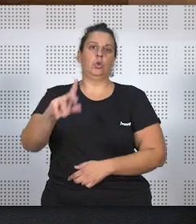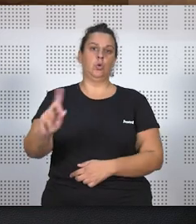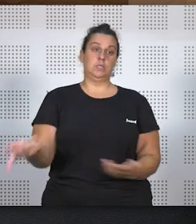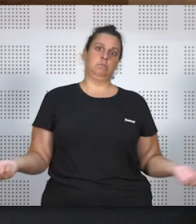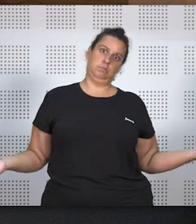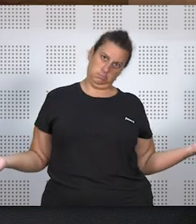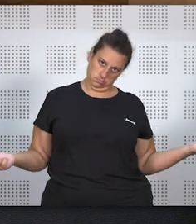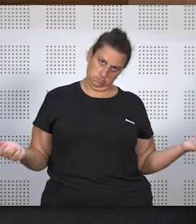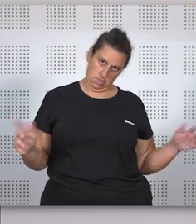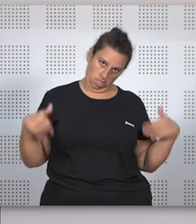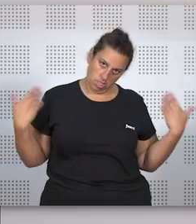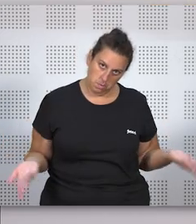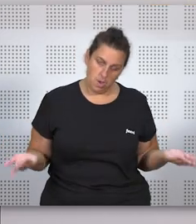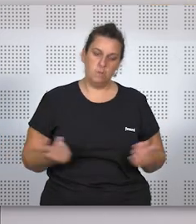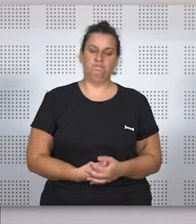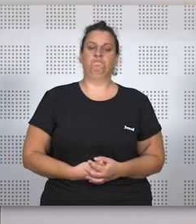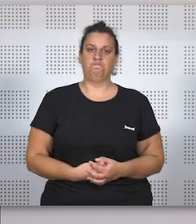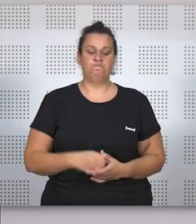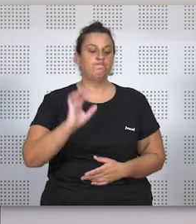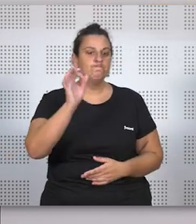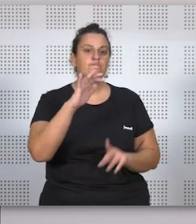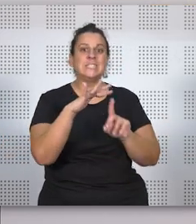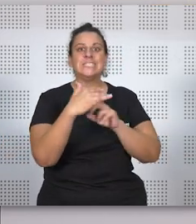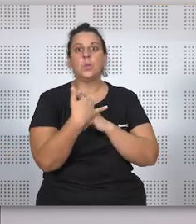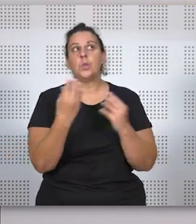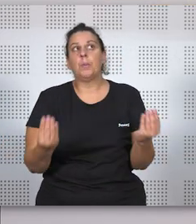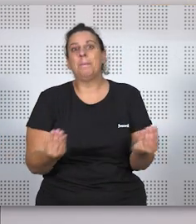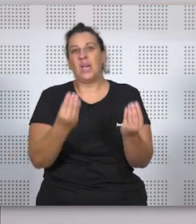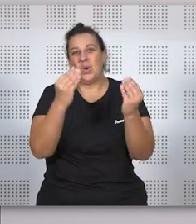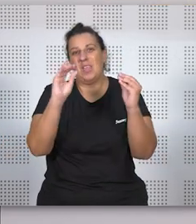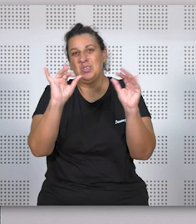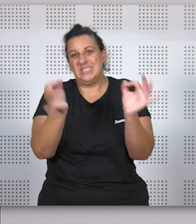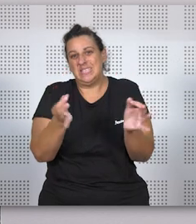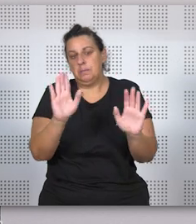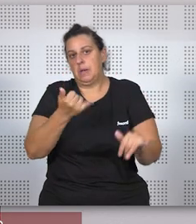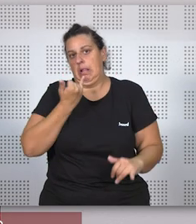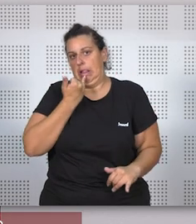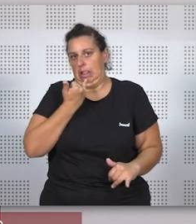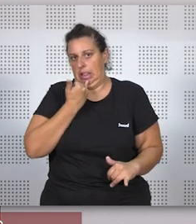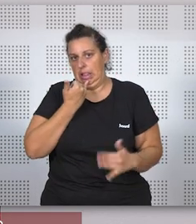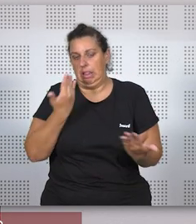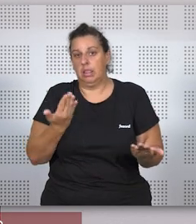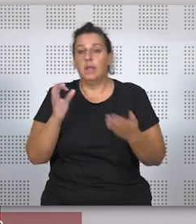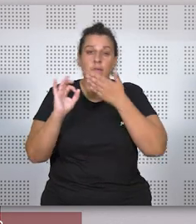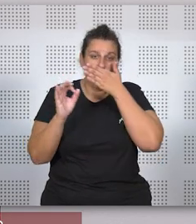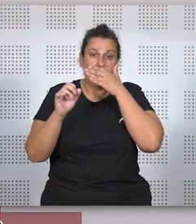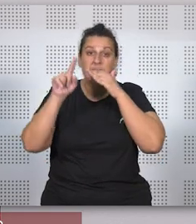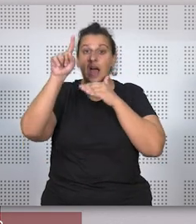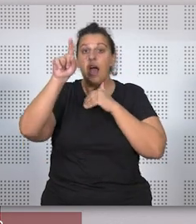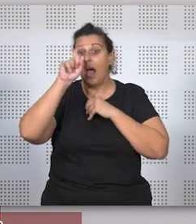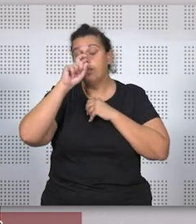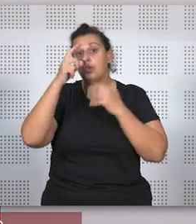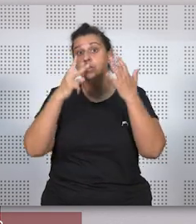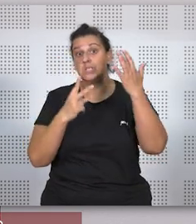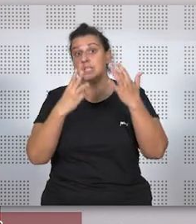encima... Ya, no, la verdad es que la situación se había mejorado, pero poco, está claro que es a partir del